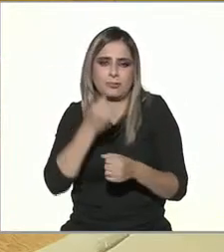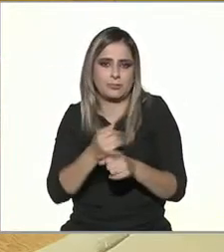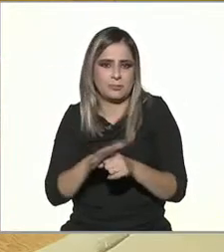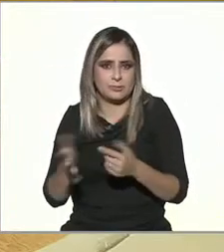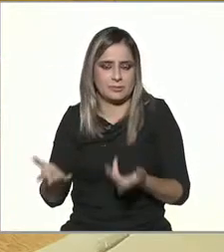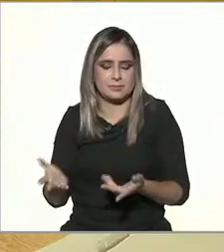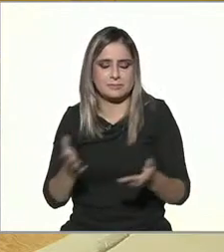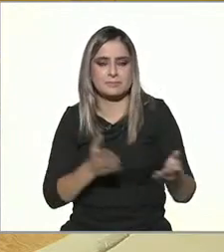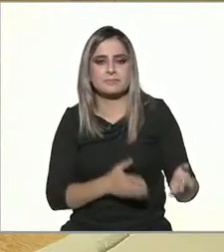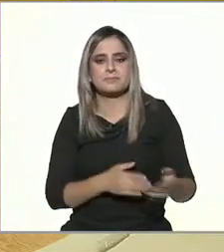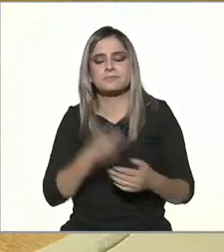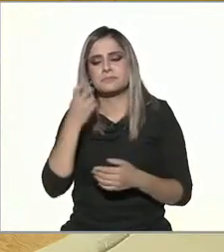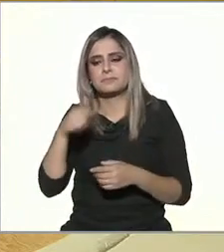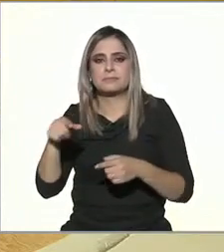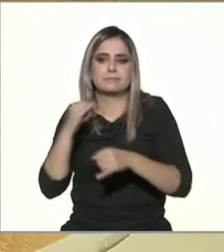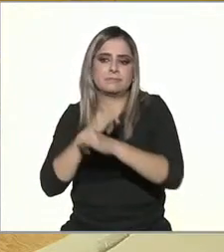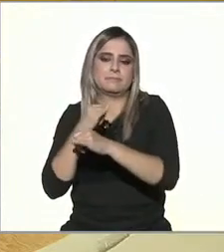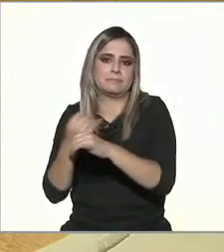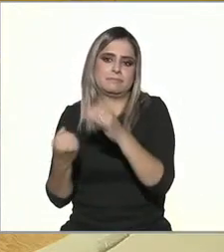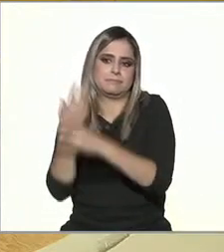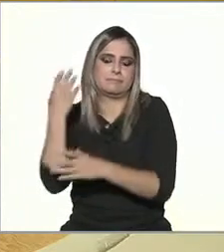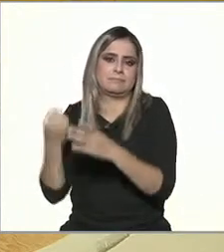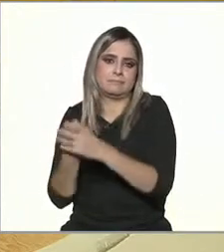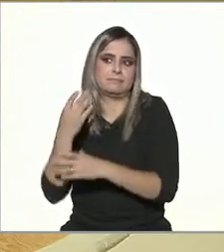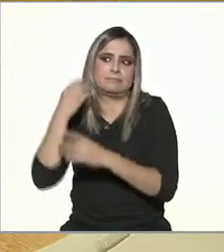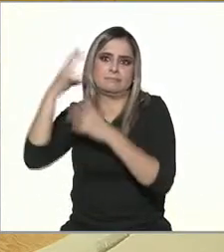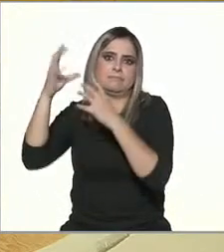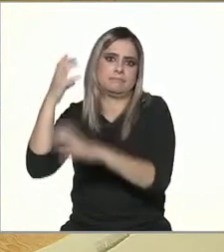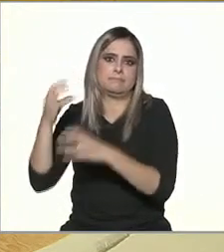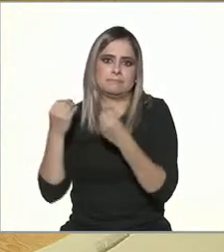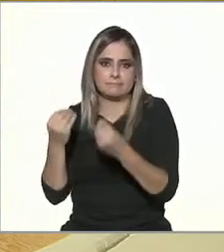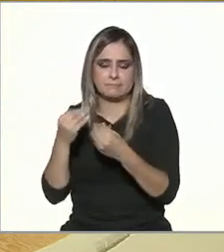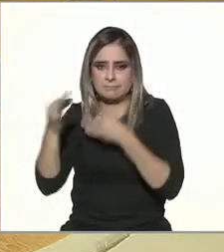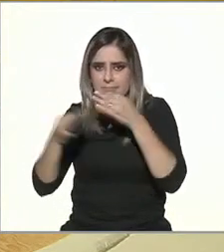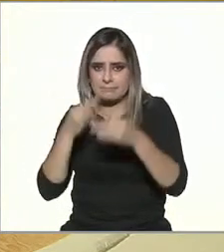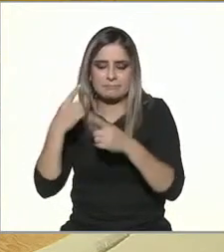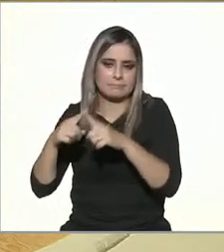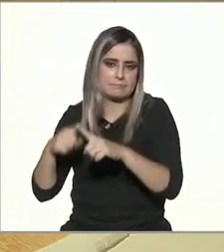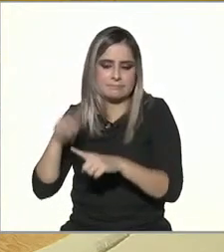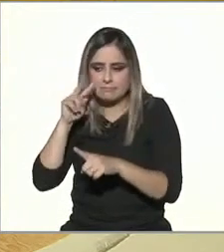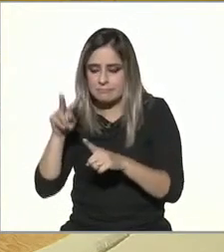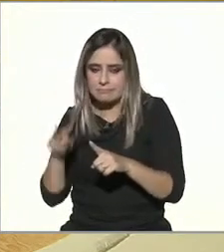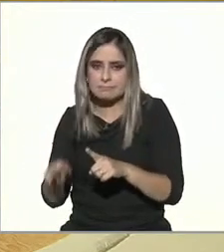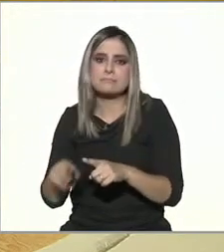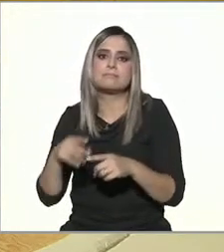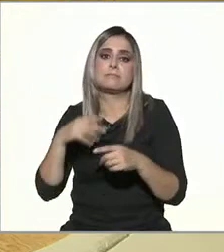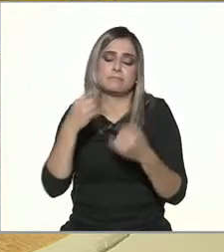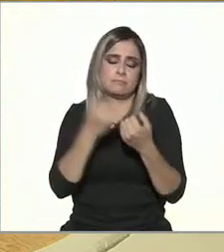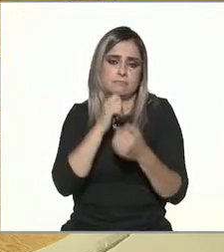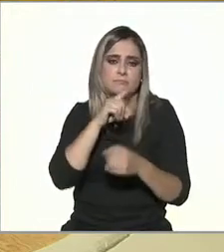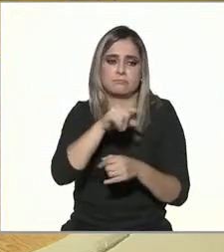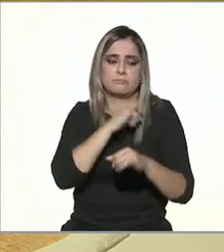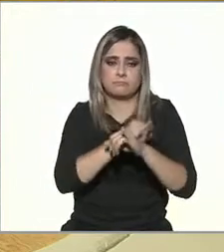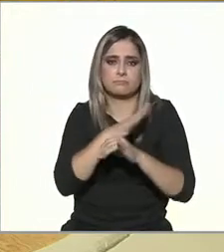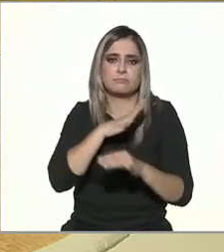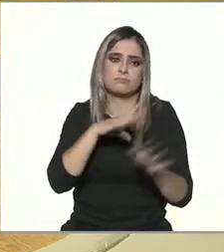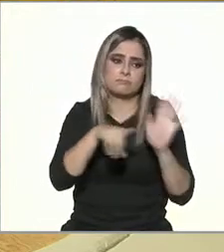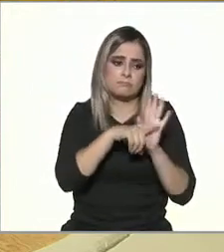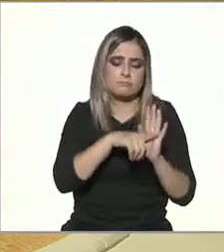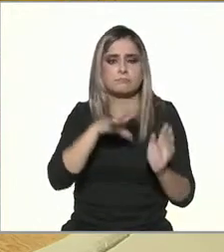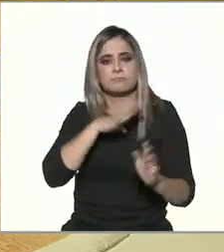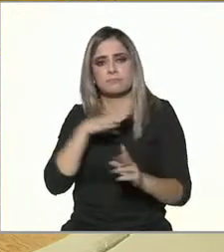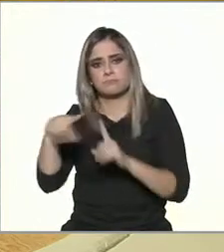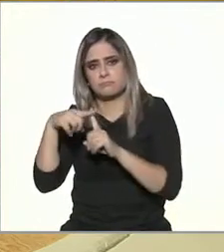comenzamos a ver las ventajas y también las desventajas, las posibilidades, pero también los riesgos de Internet,